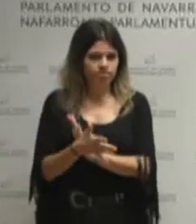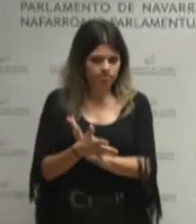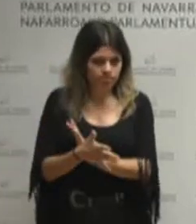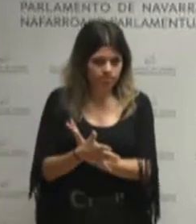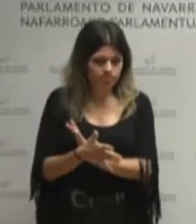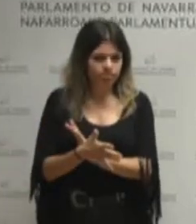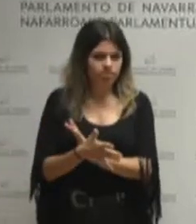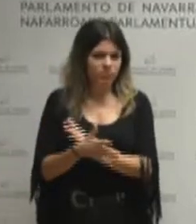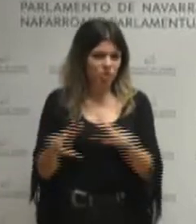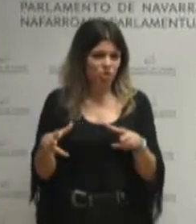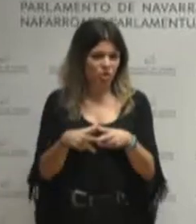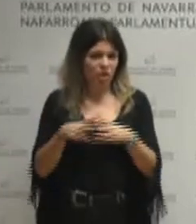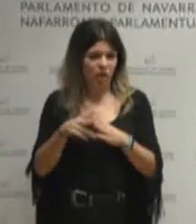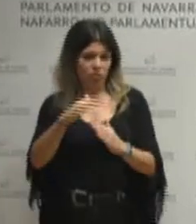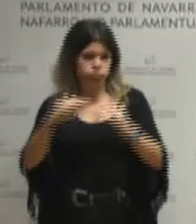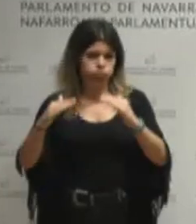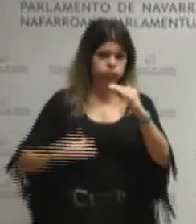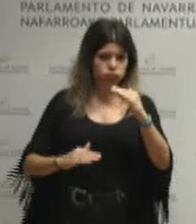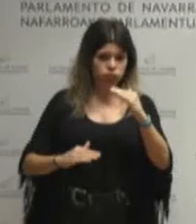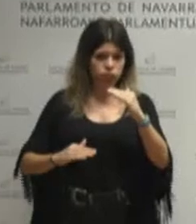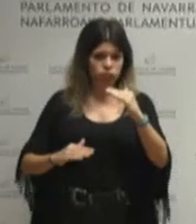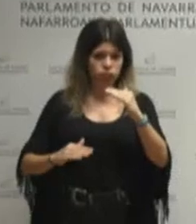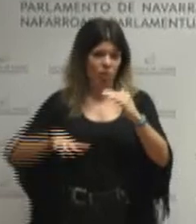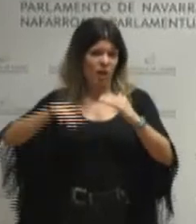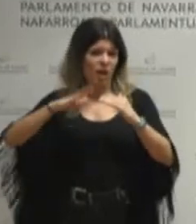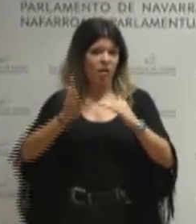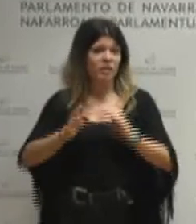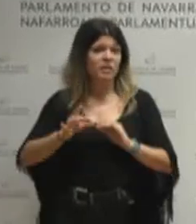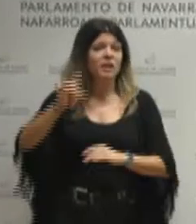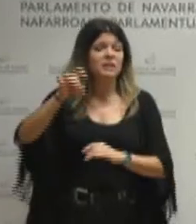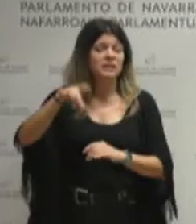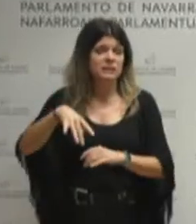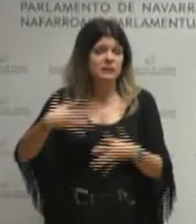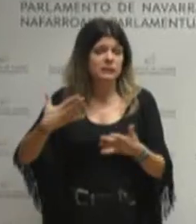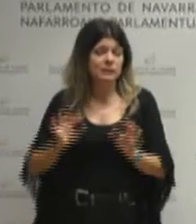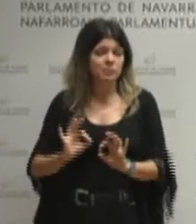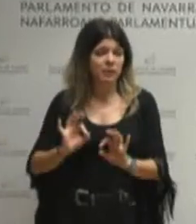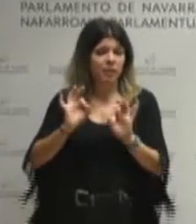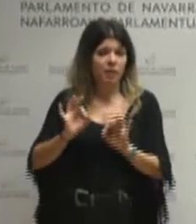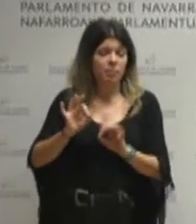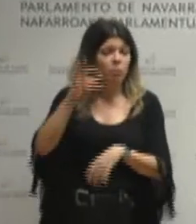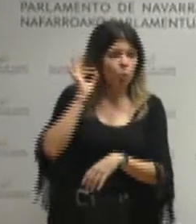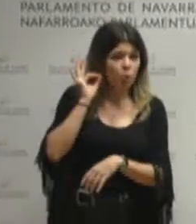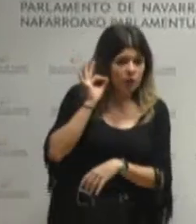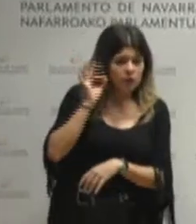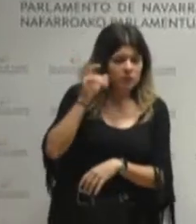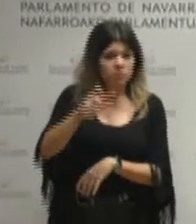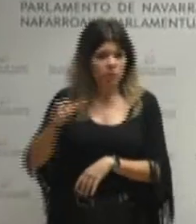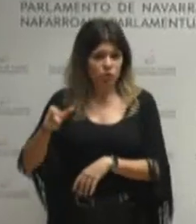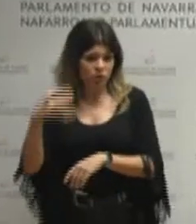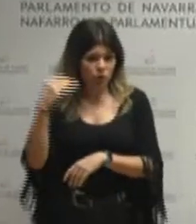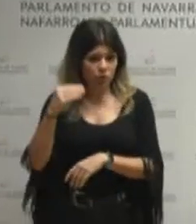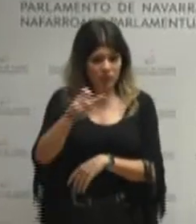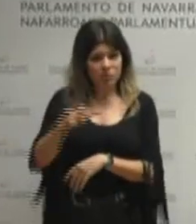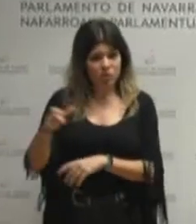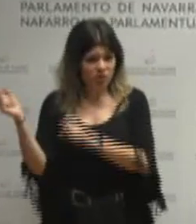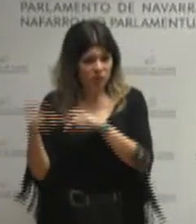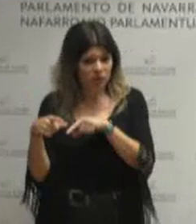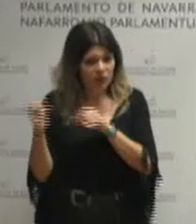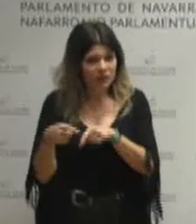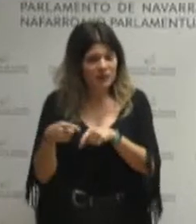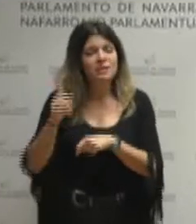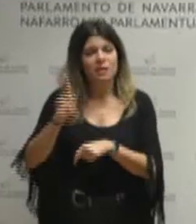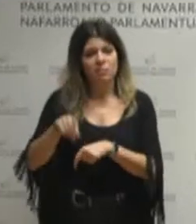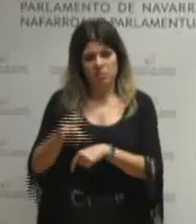desigualdad social que afecta fundamentalmente a mujeres a personas jóvenes a personas migrantes y también a